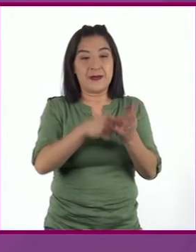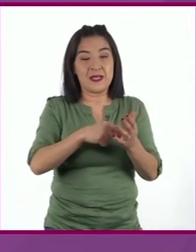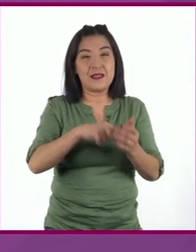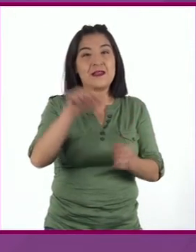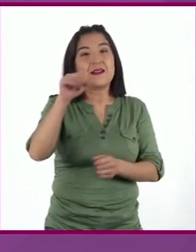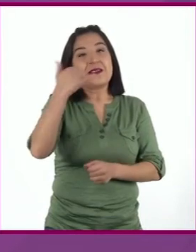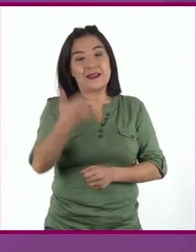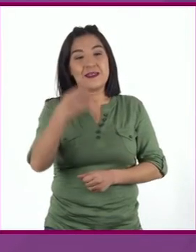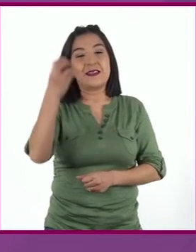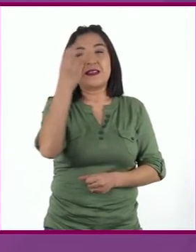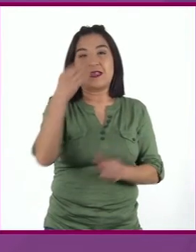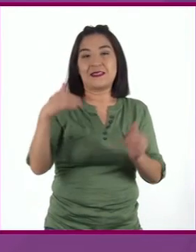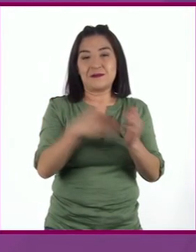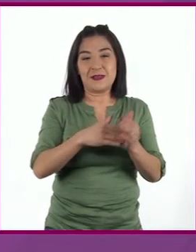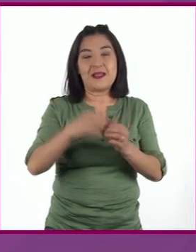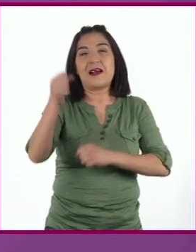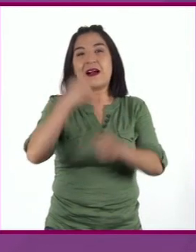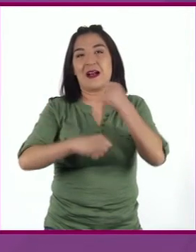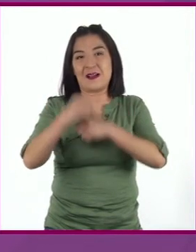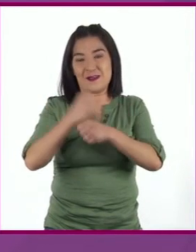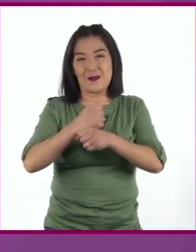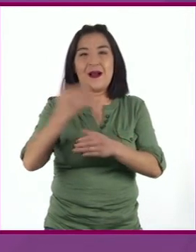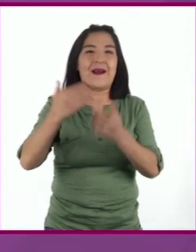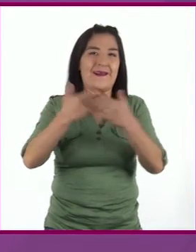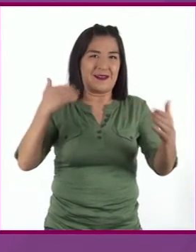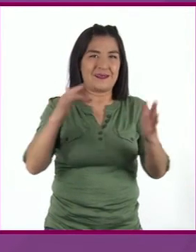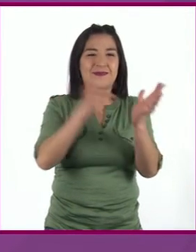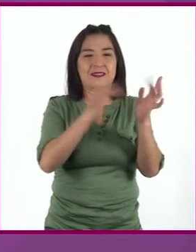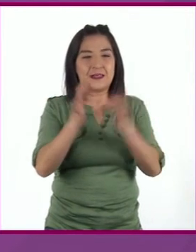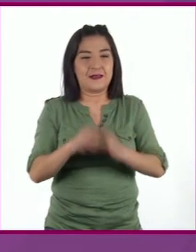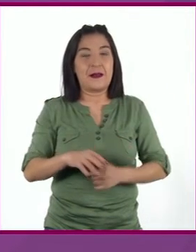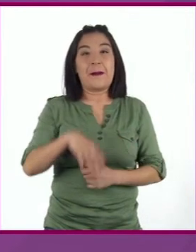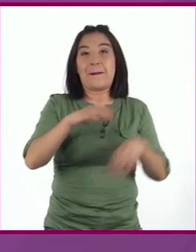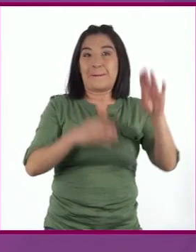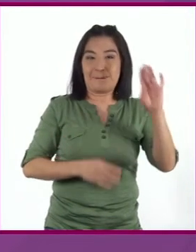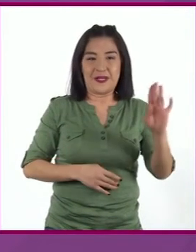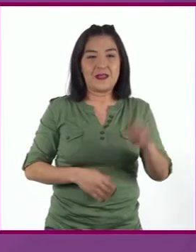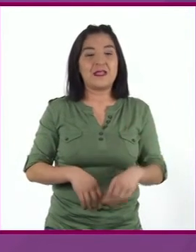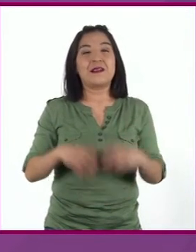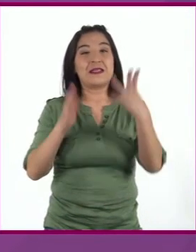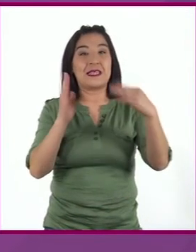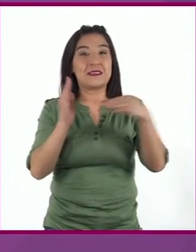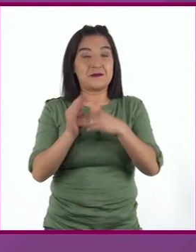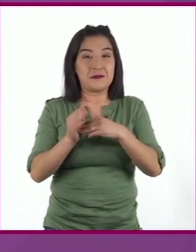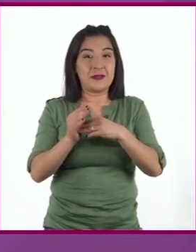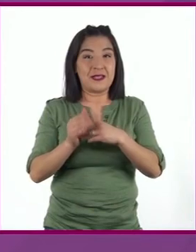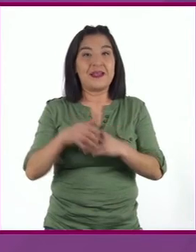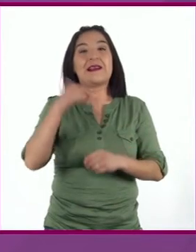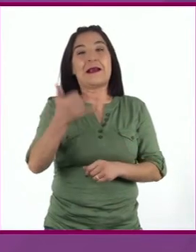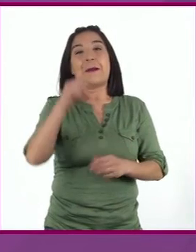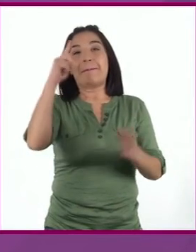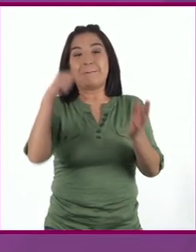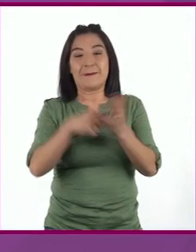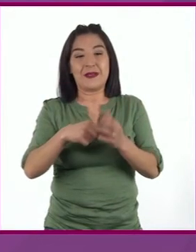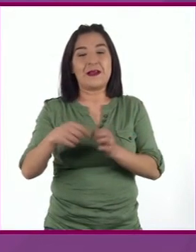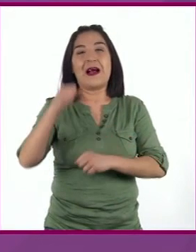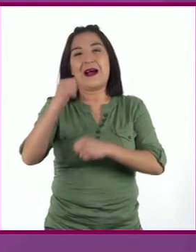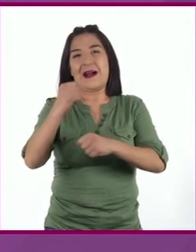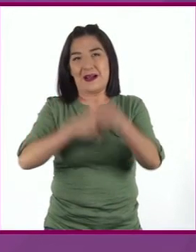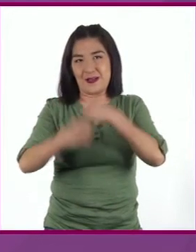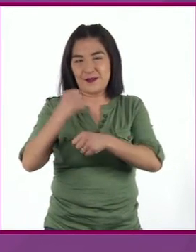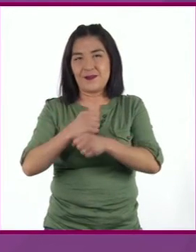tres mil años antes de Cristo Inciso B, tres mil y mil años antes de Cristo